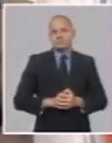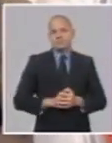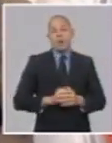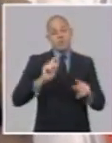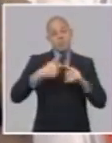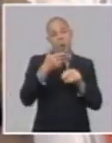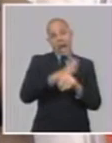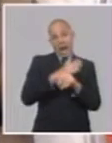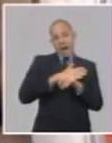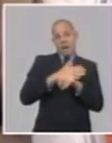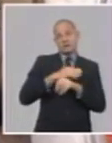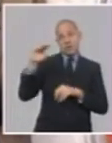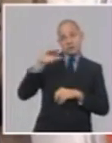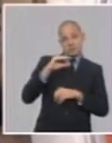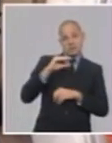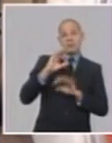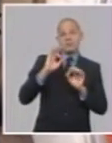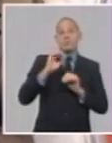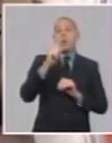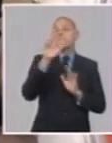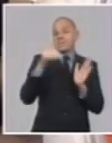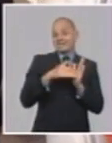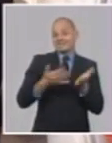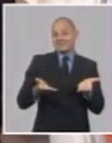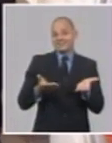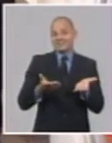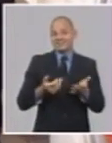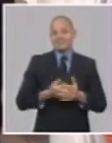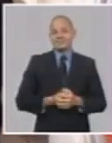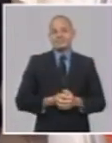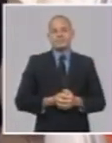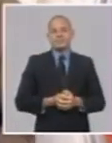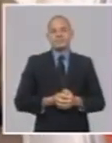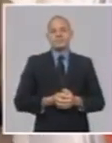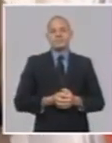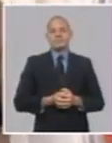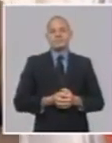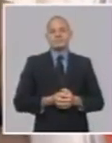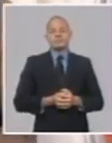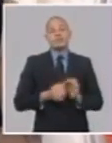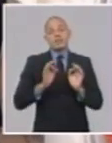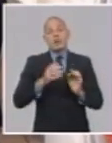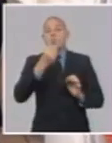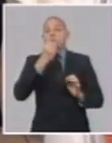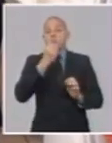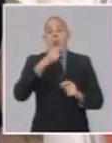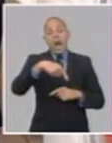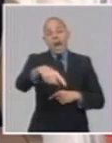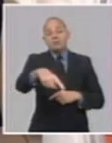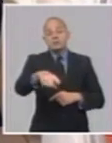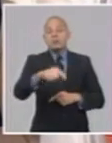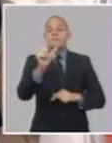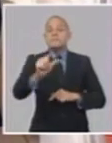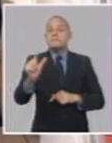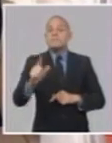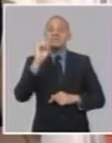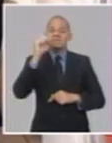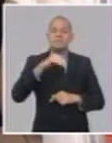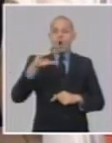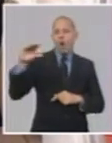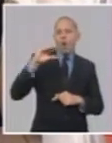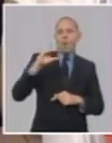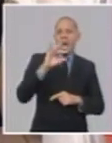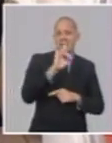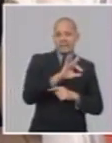al cierre de la quincena y pudieran ya haber recibido ese incremento o la próxima semana pueden recibir, si pagan quincenal,